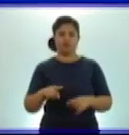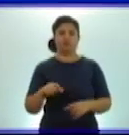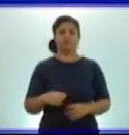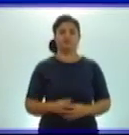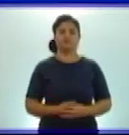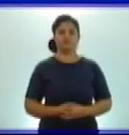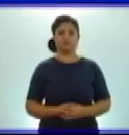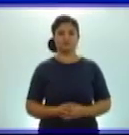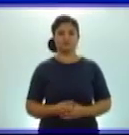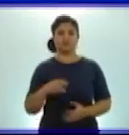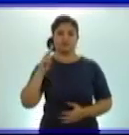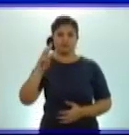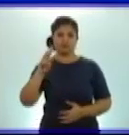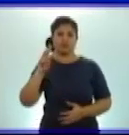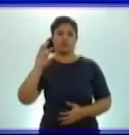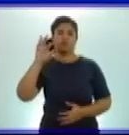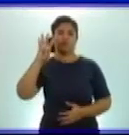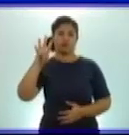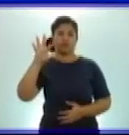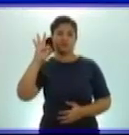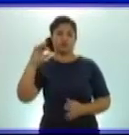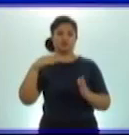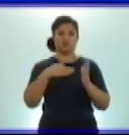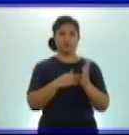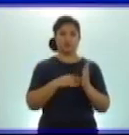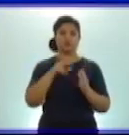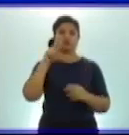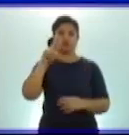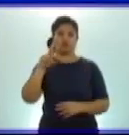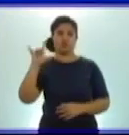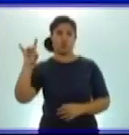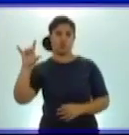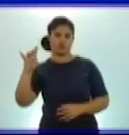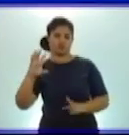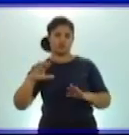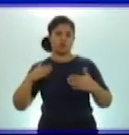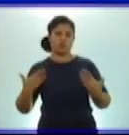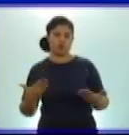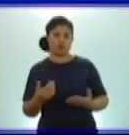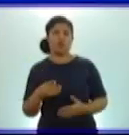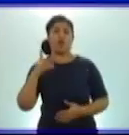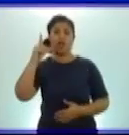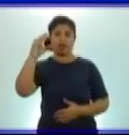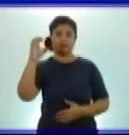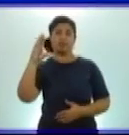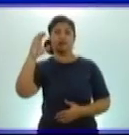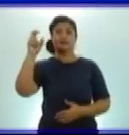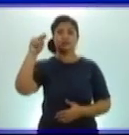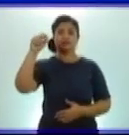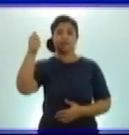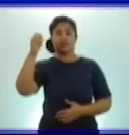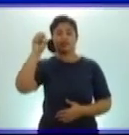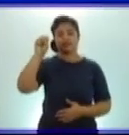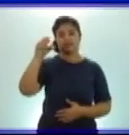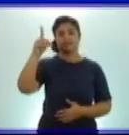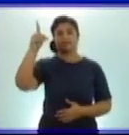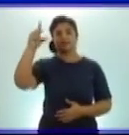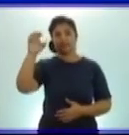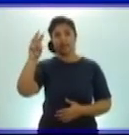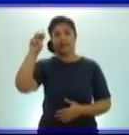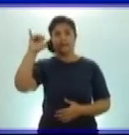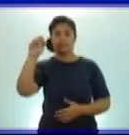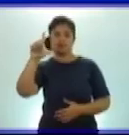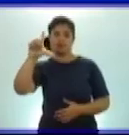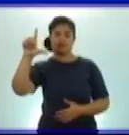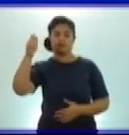como ven, ocupa las decenas de millar. Y en el número, 408.321,